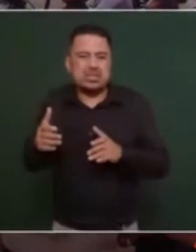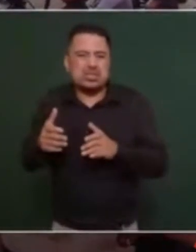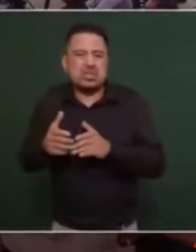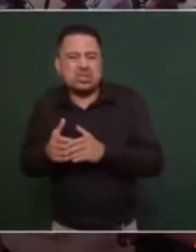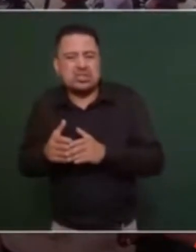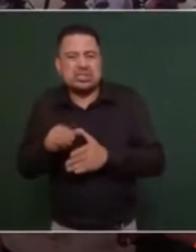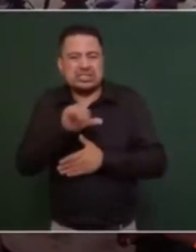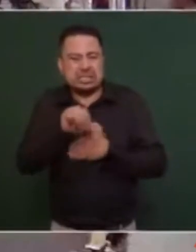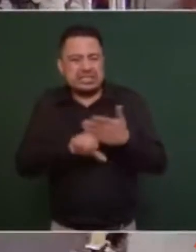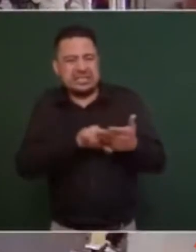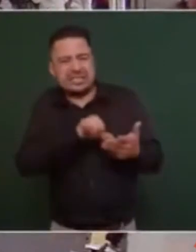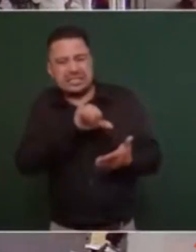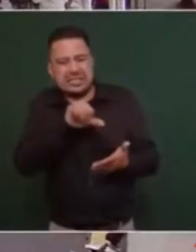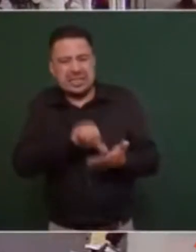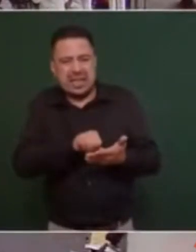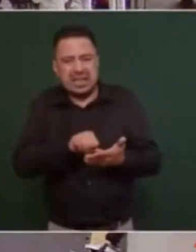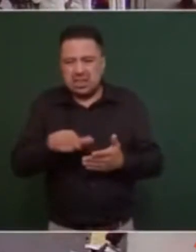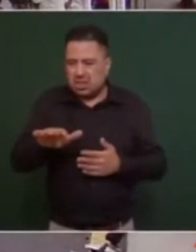centro